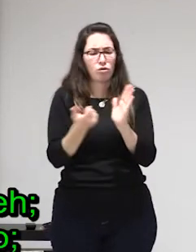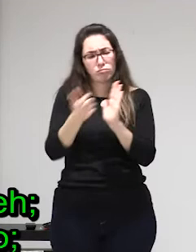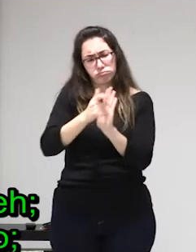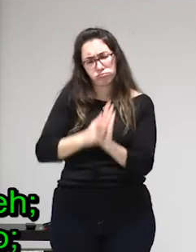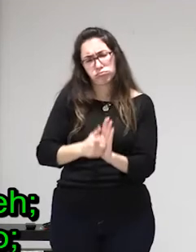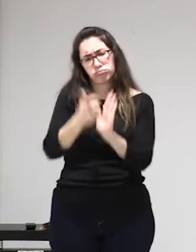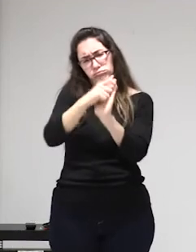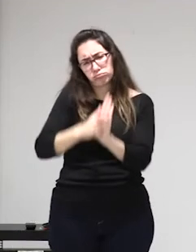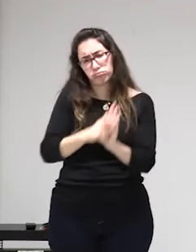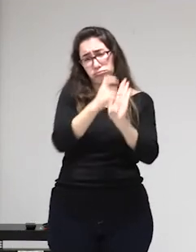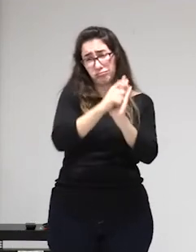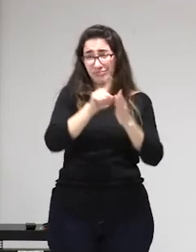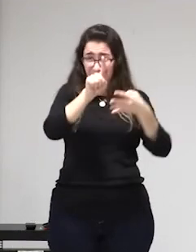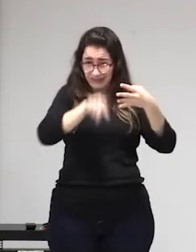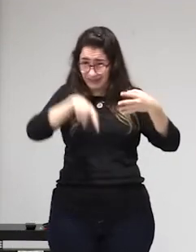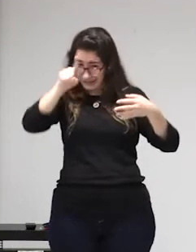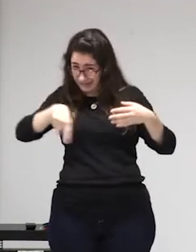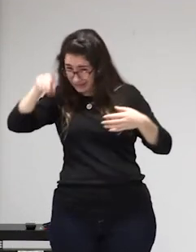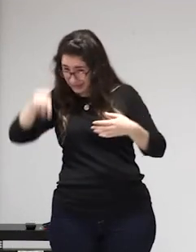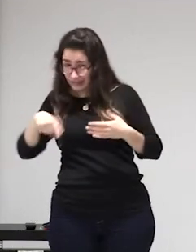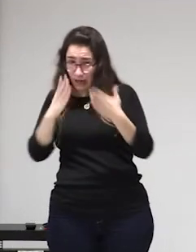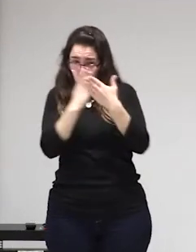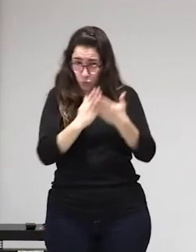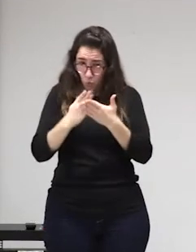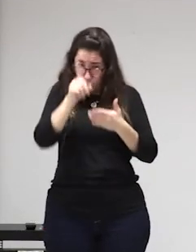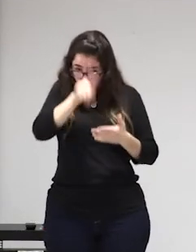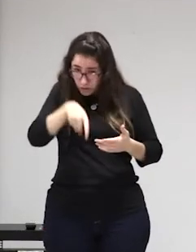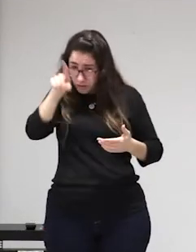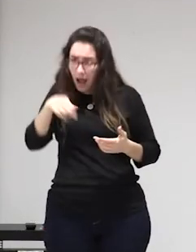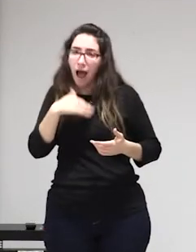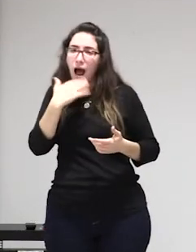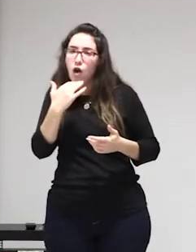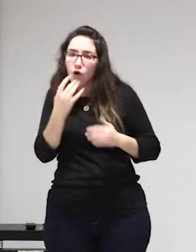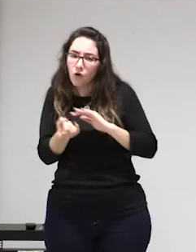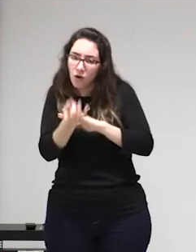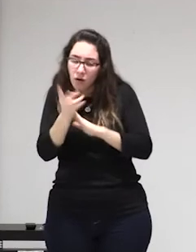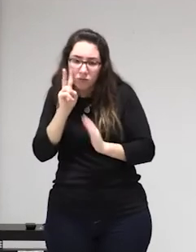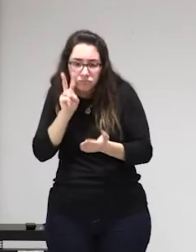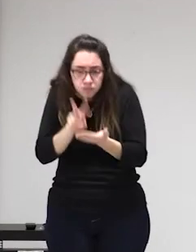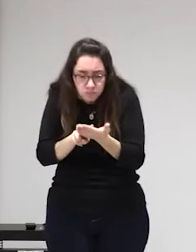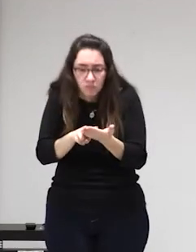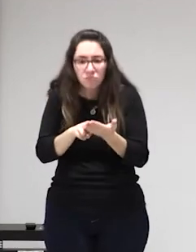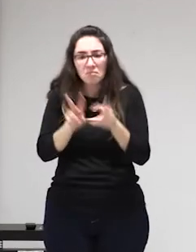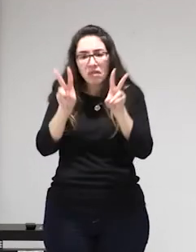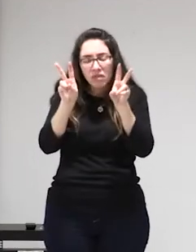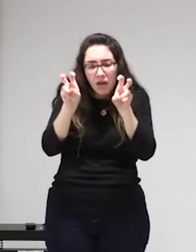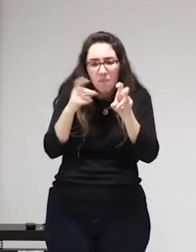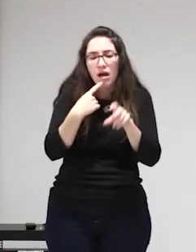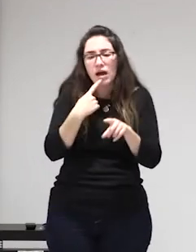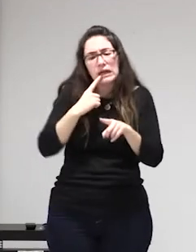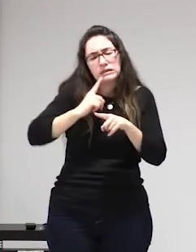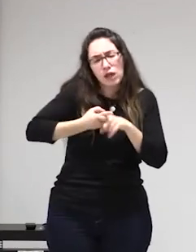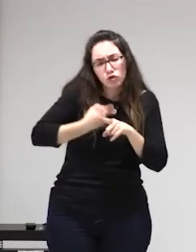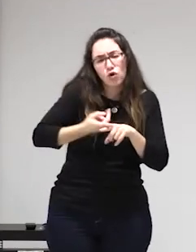todo las que están empezando para que se mentalicen de que lo que están haciendo no es violencia es un trabajo y por lo tanto no tendría que atentar